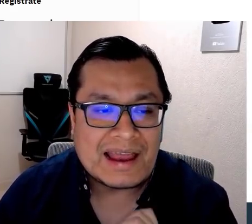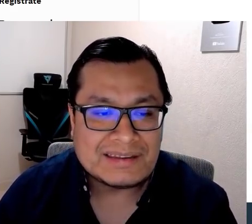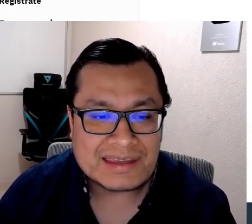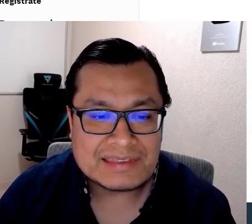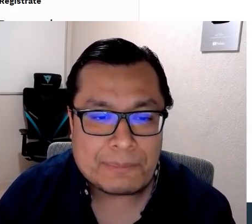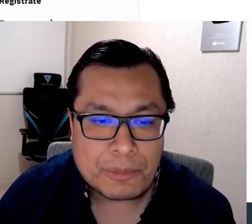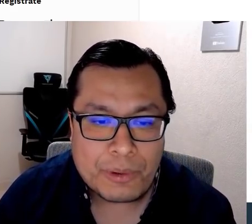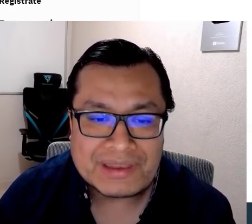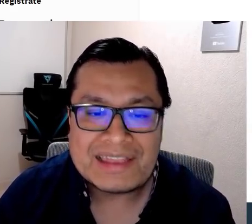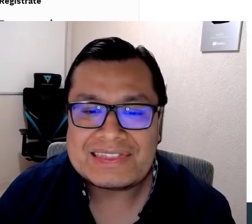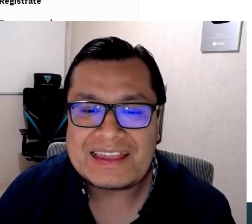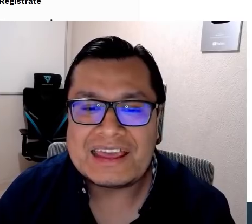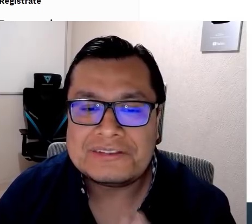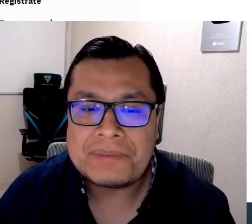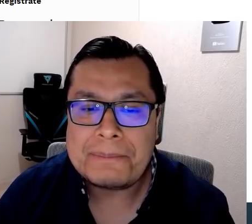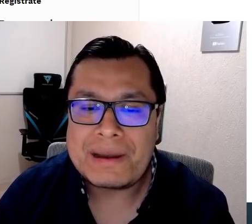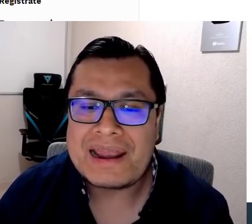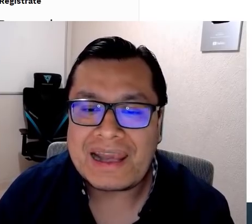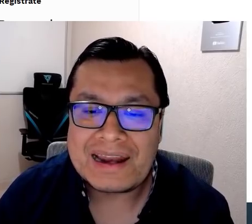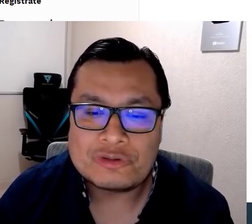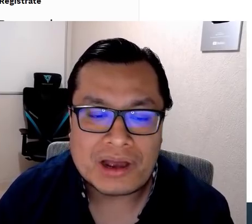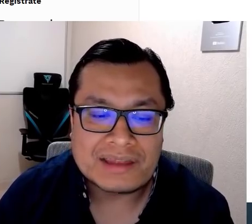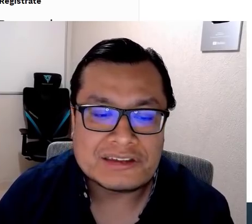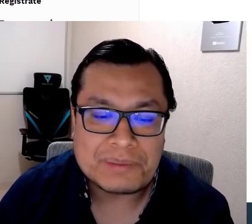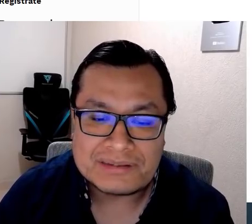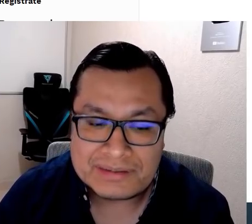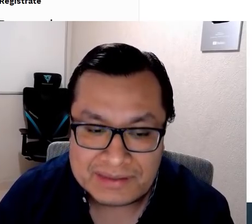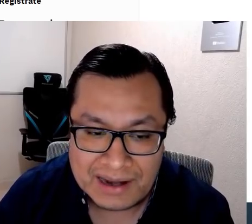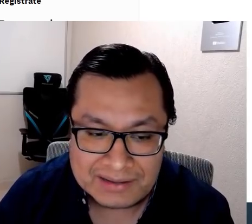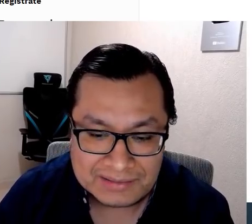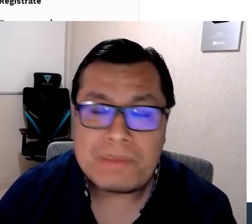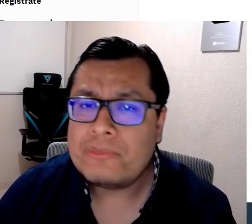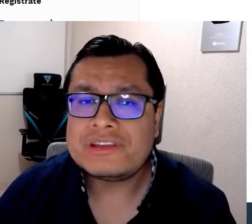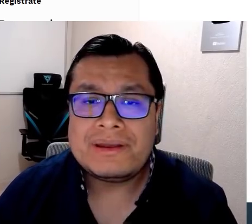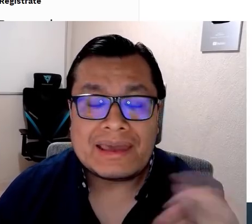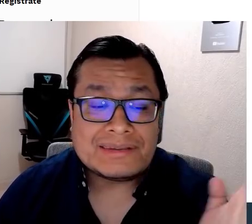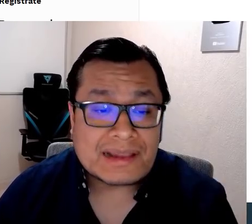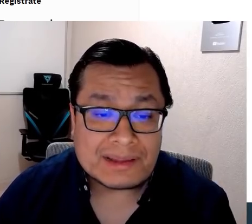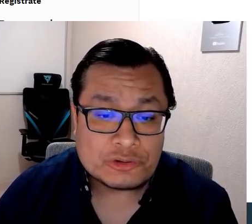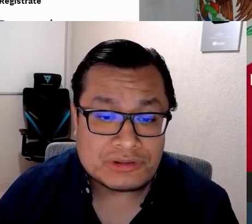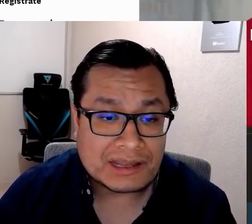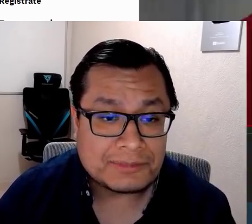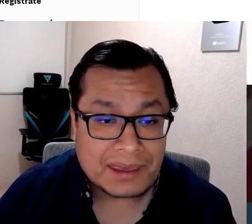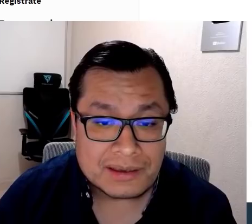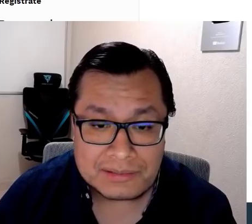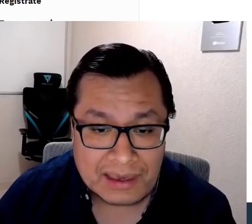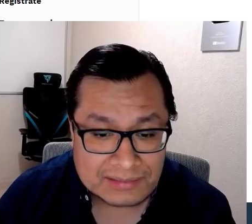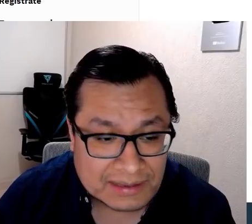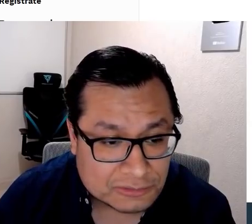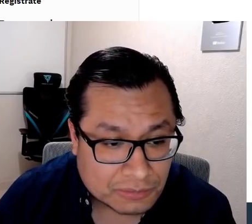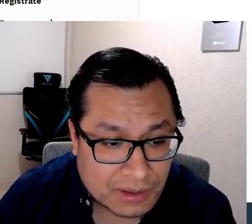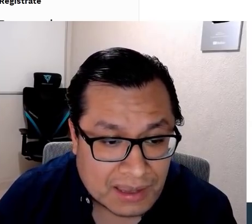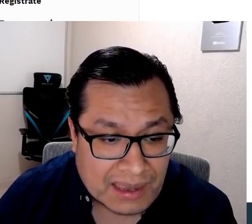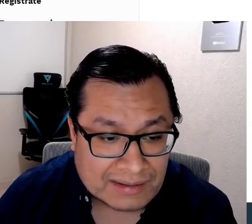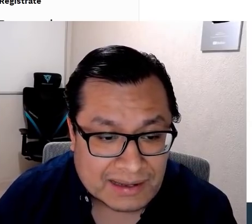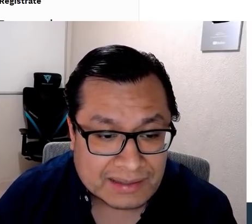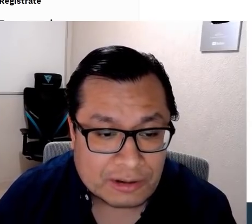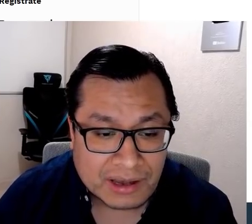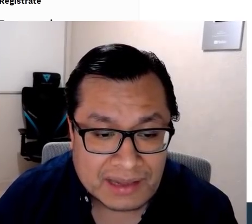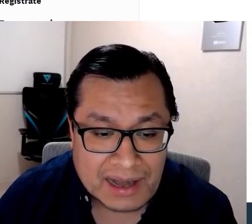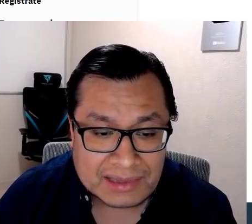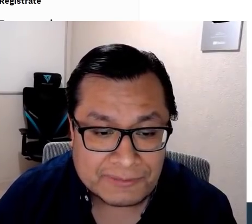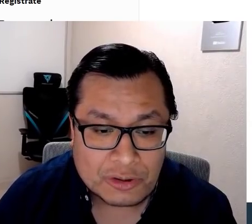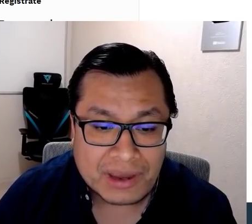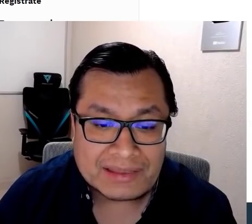dice aquí, el CENTE propone 3B para el regreso a clases presenciales. Vamos a ver de qué se trataban esos 3B. Es esto. El